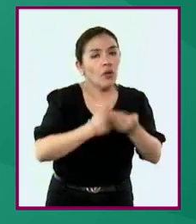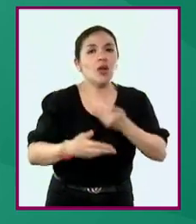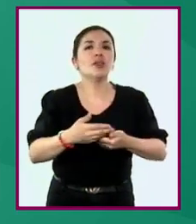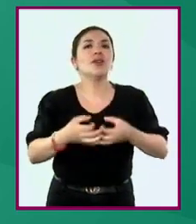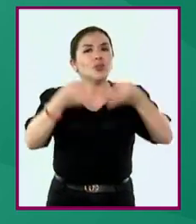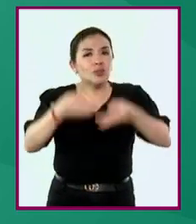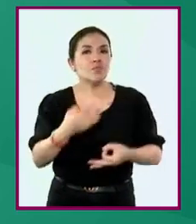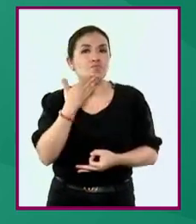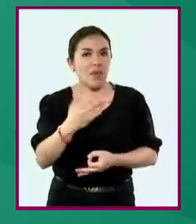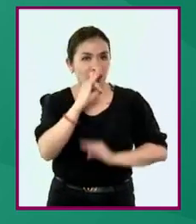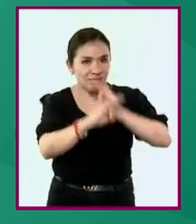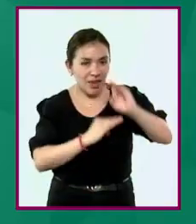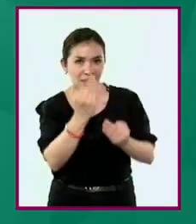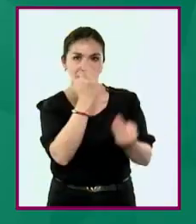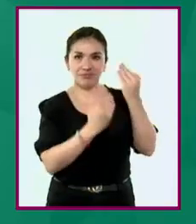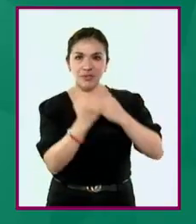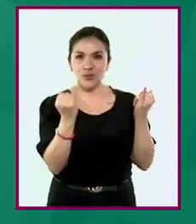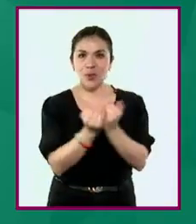y trato digno.